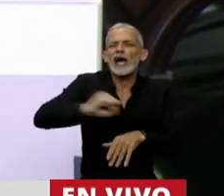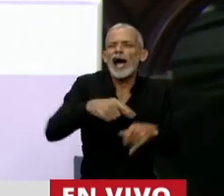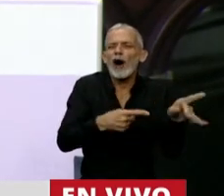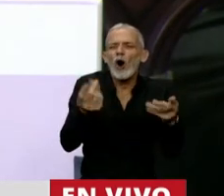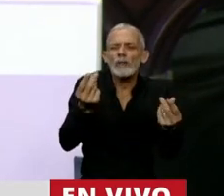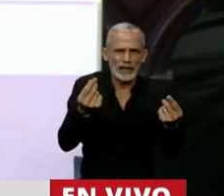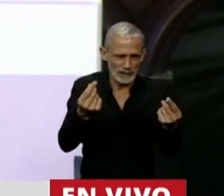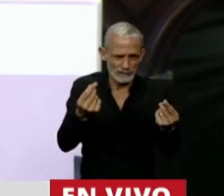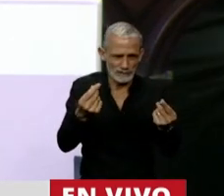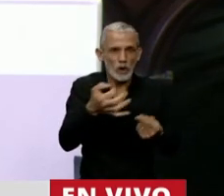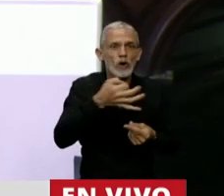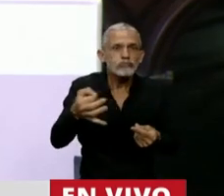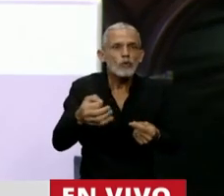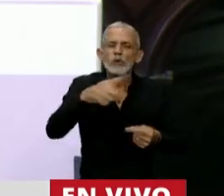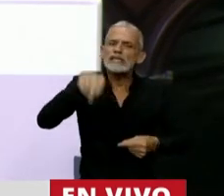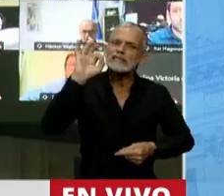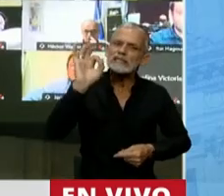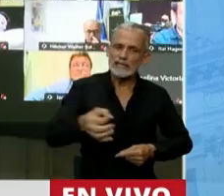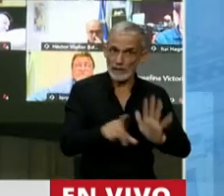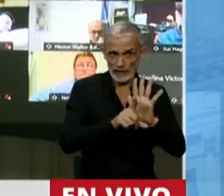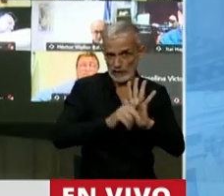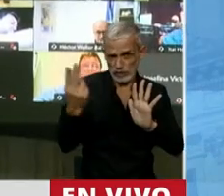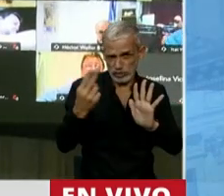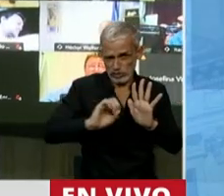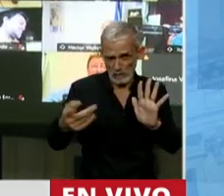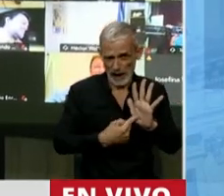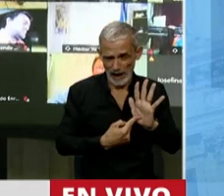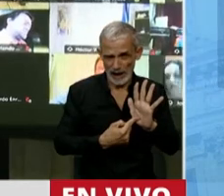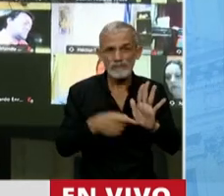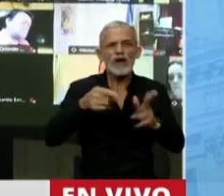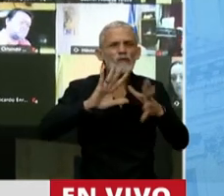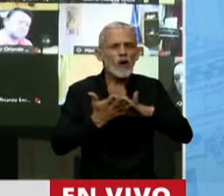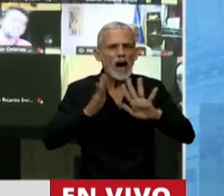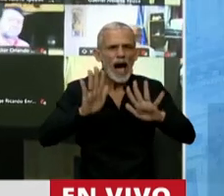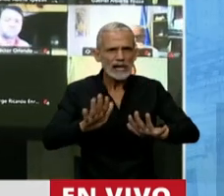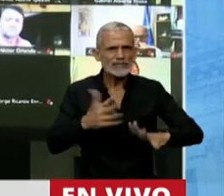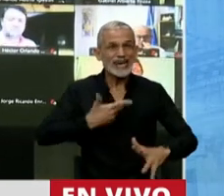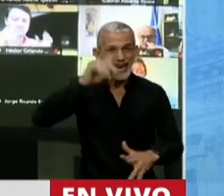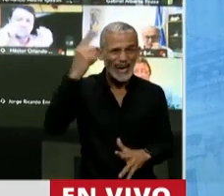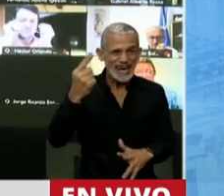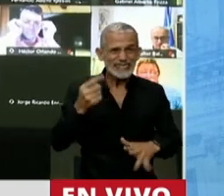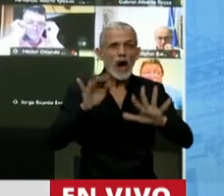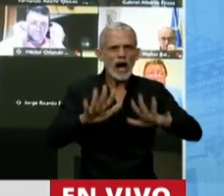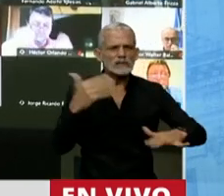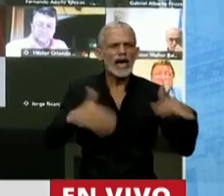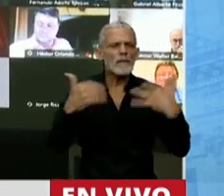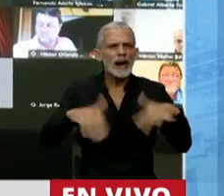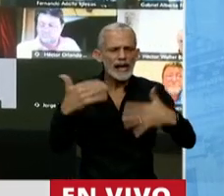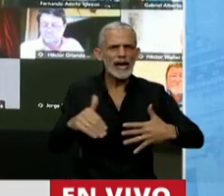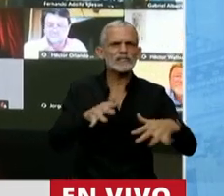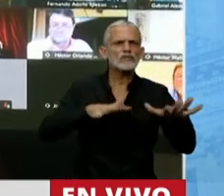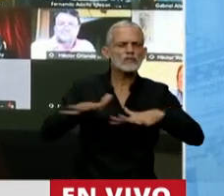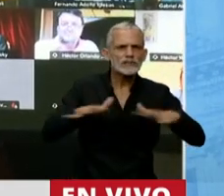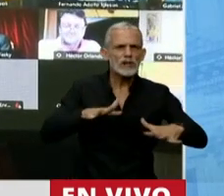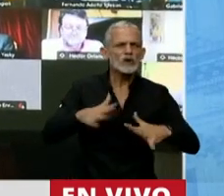recursos que necesitaban ustedes en el medio de la pandemia. Ustedes saben que es una mala ley. Saben que esta no es la forma que tiene el Estado en medio de la emergencia, en medio de una